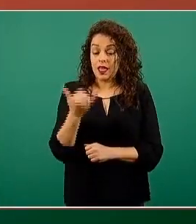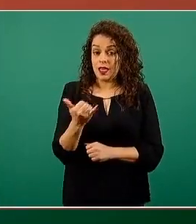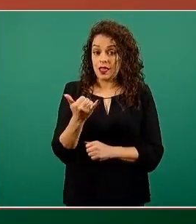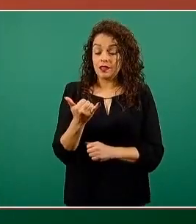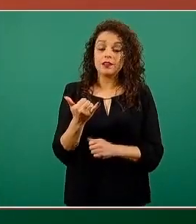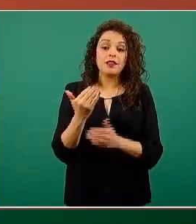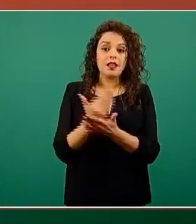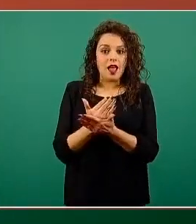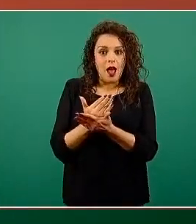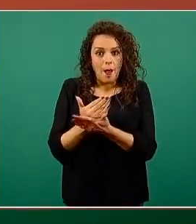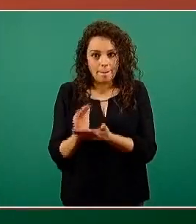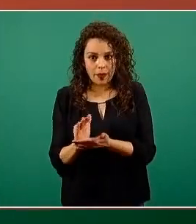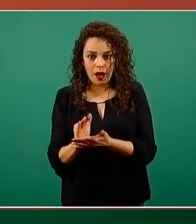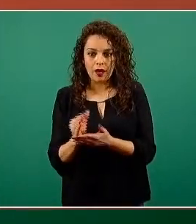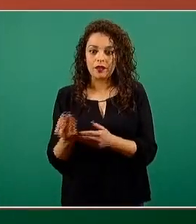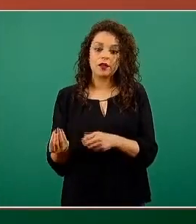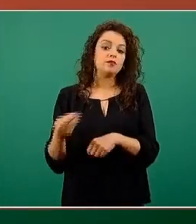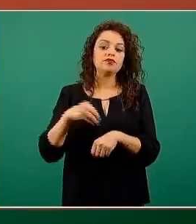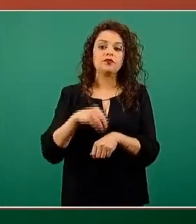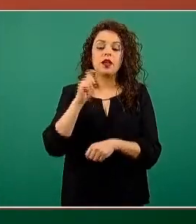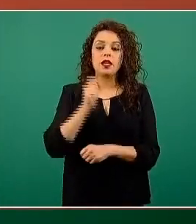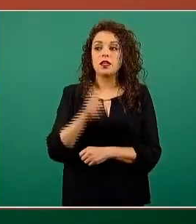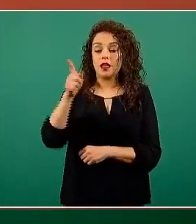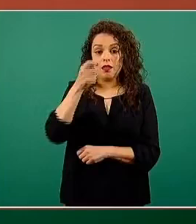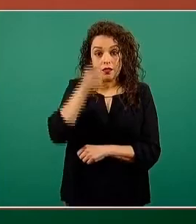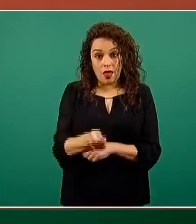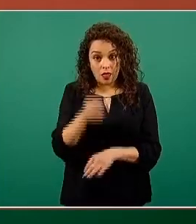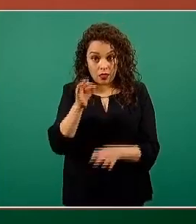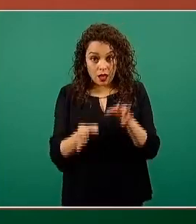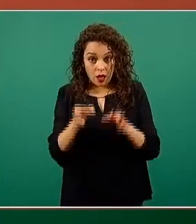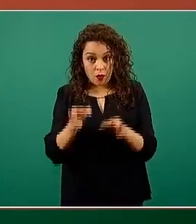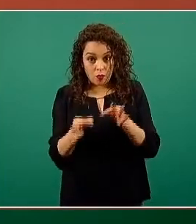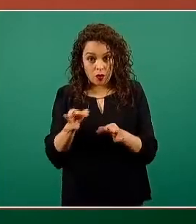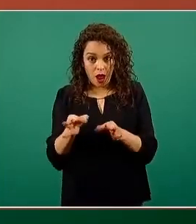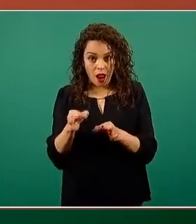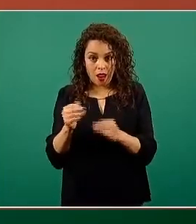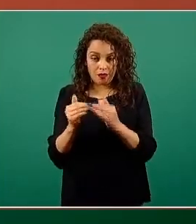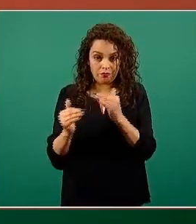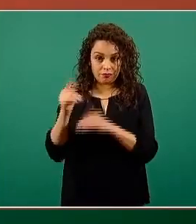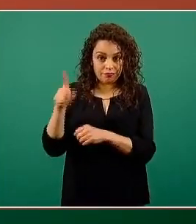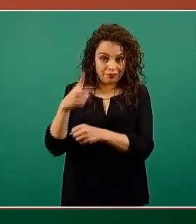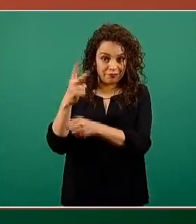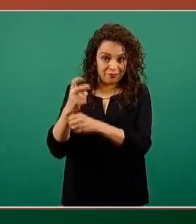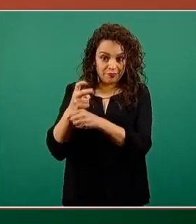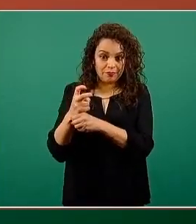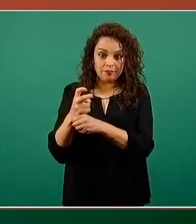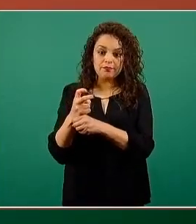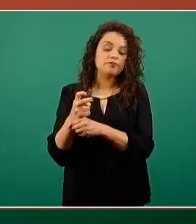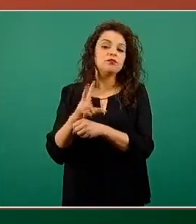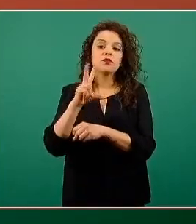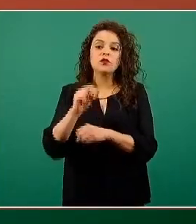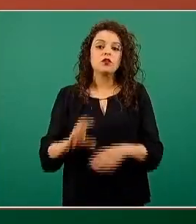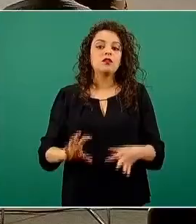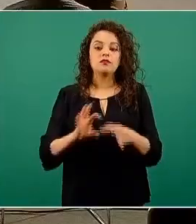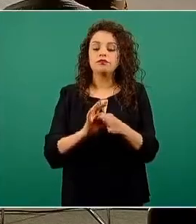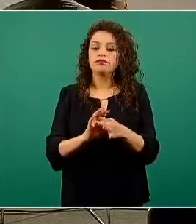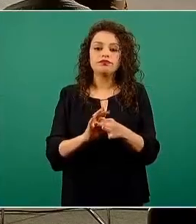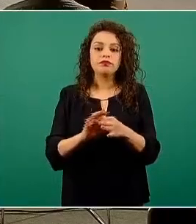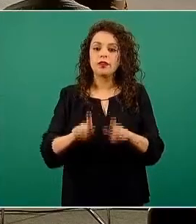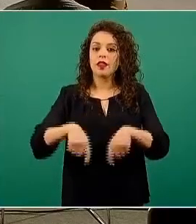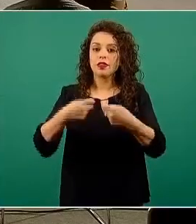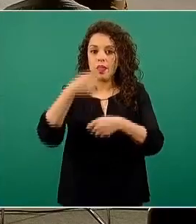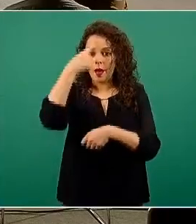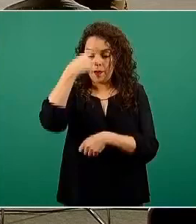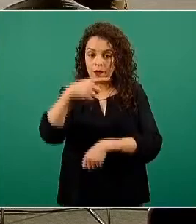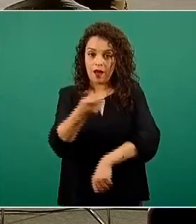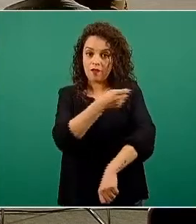más allá del dictamen del tribunal en segunda instancia, no correspondía médicamente vacunarle. Pero la